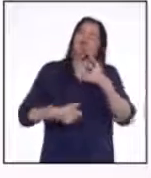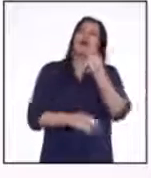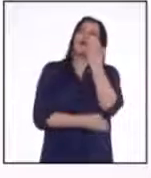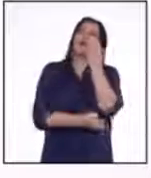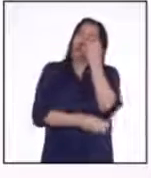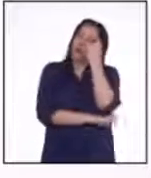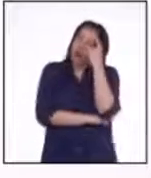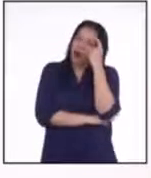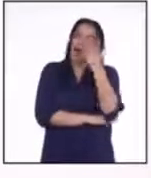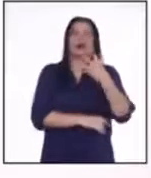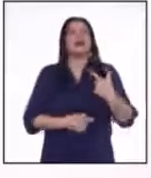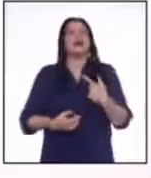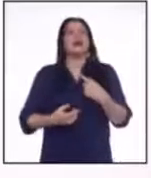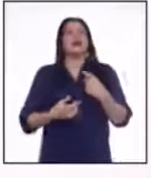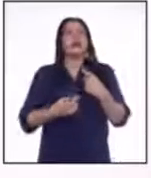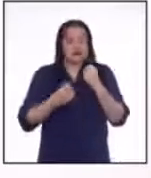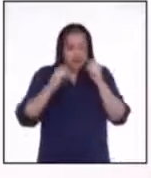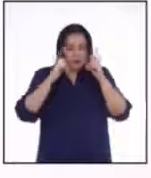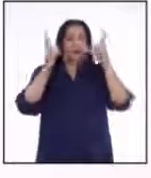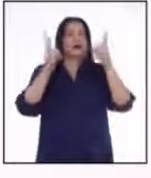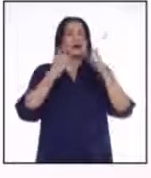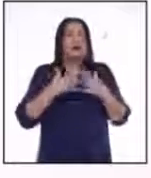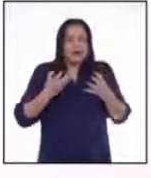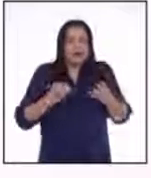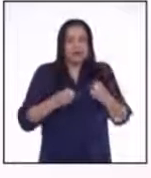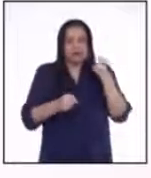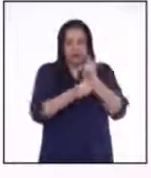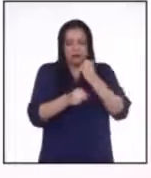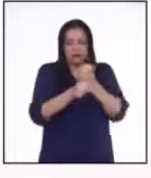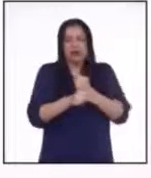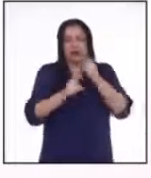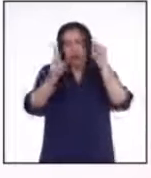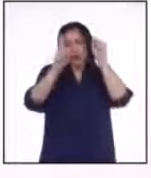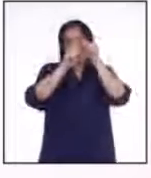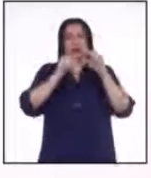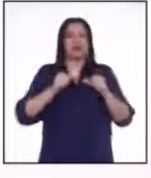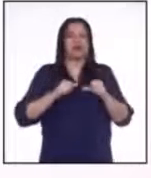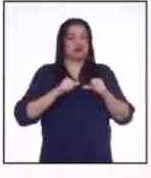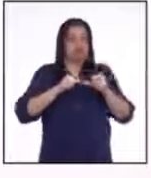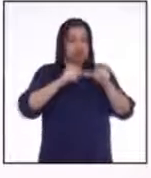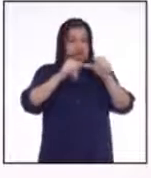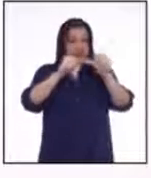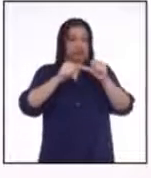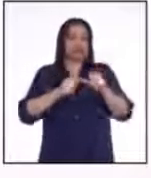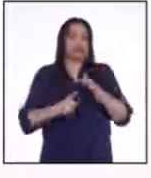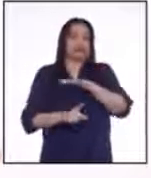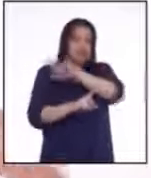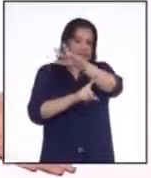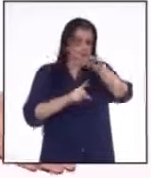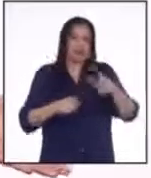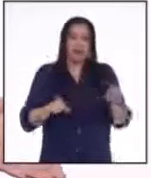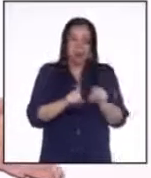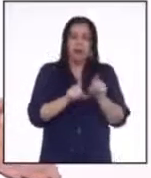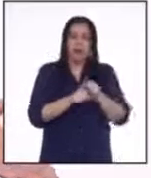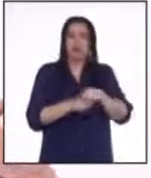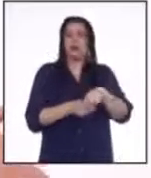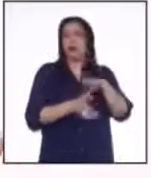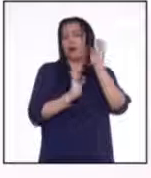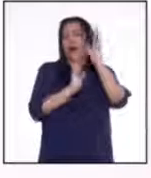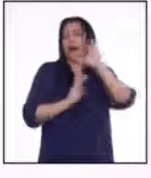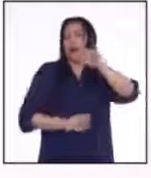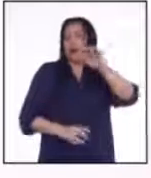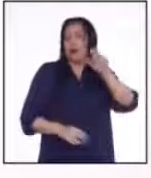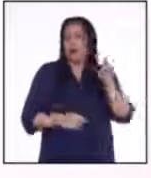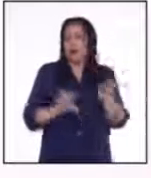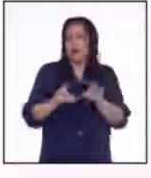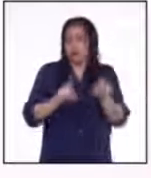se levantaba cada día para trabajar por conservar el ambiente. Así como lo logró Javier, nosotros también podemos